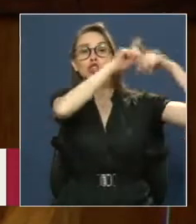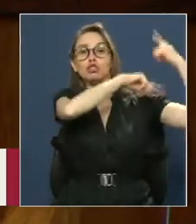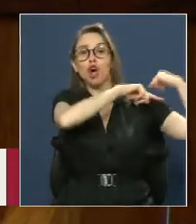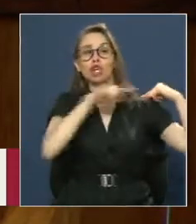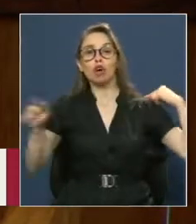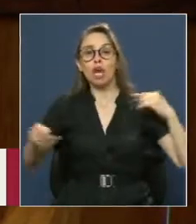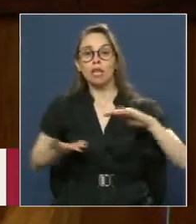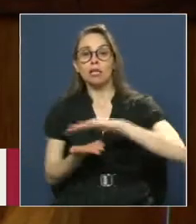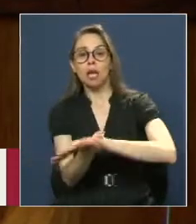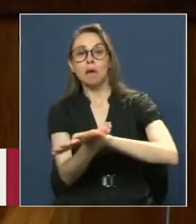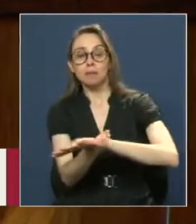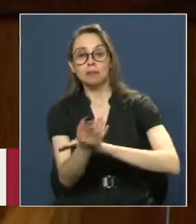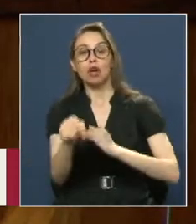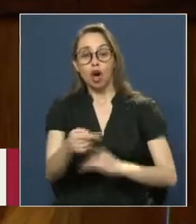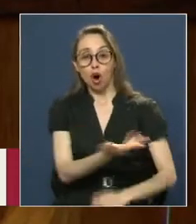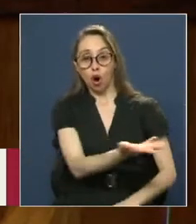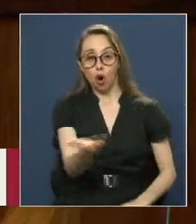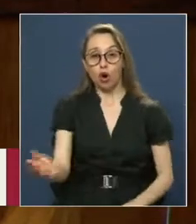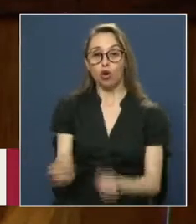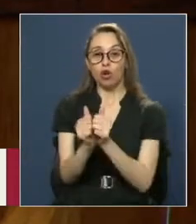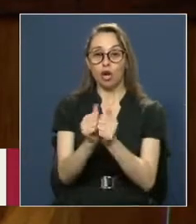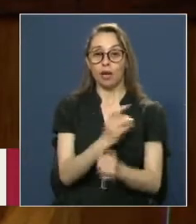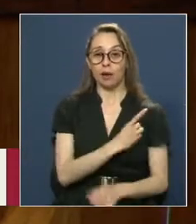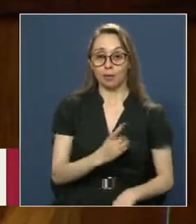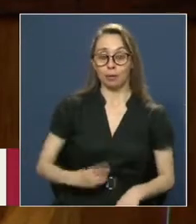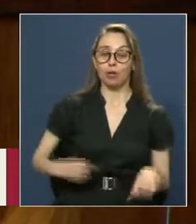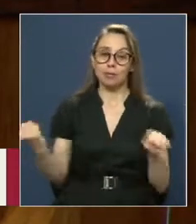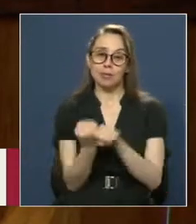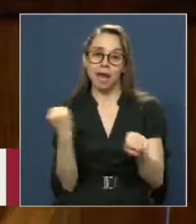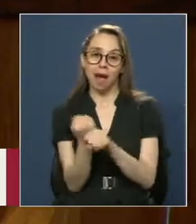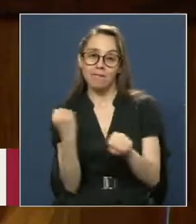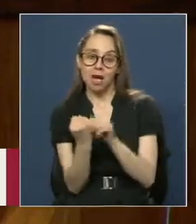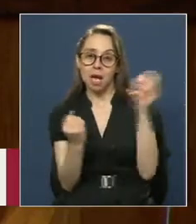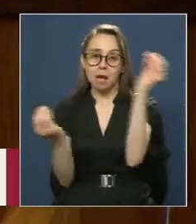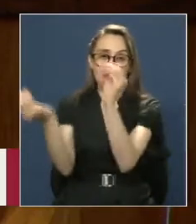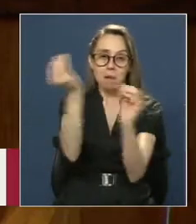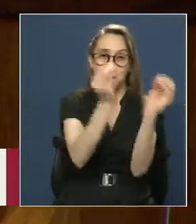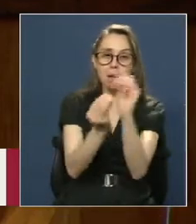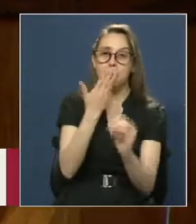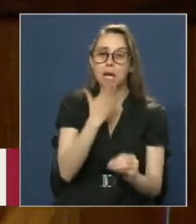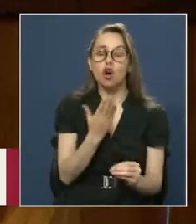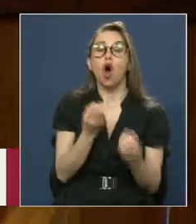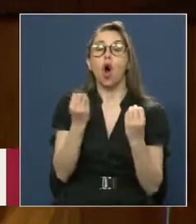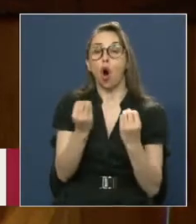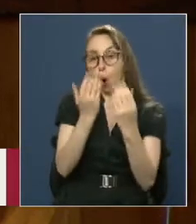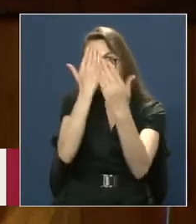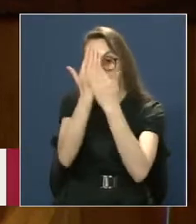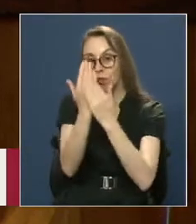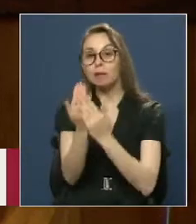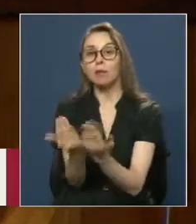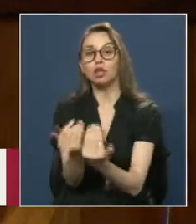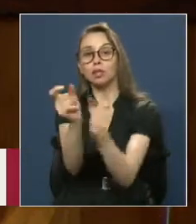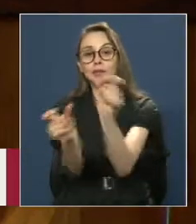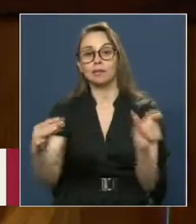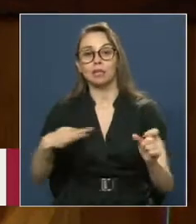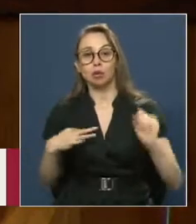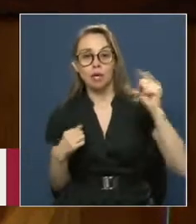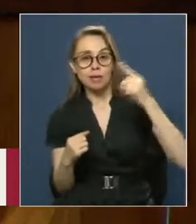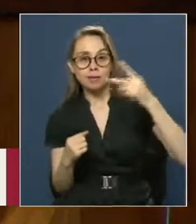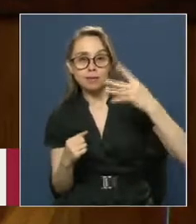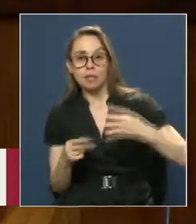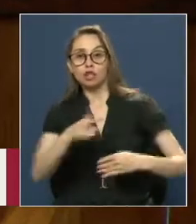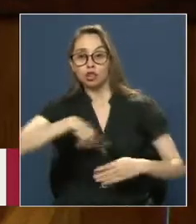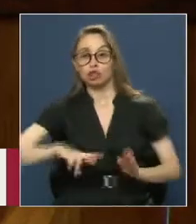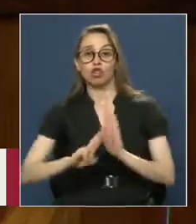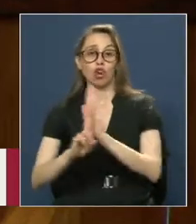Colegas diputados Trabajamos Ciertamente Para perfeccionar Y enfrentar prioridades Para los ciudadanos Que representamos Pero el